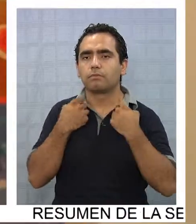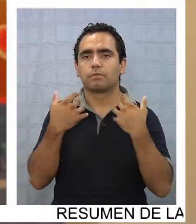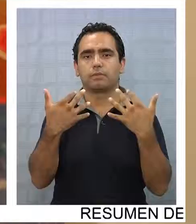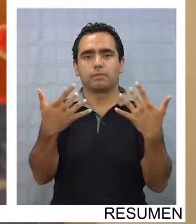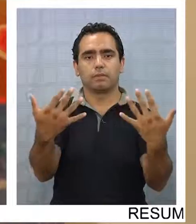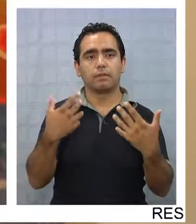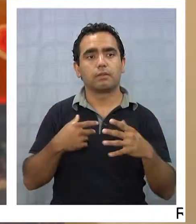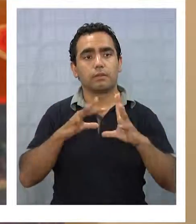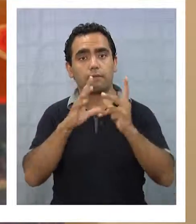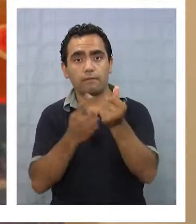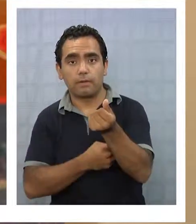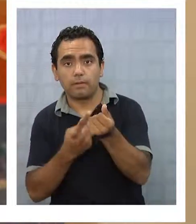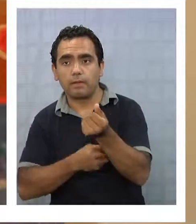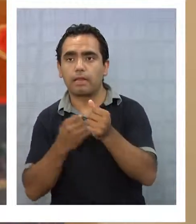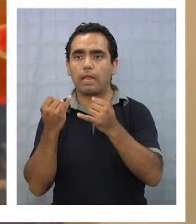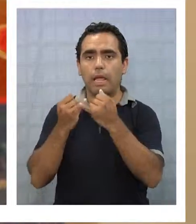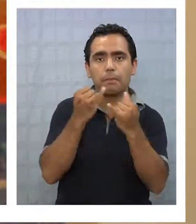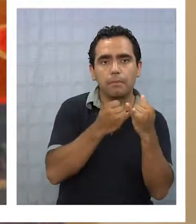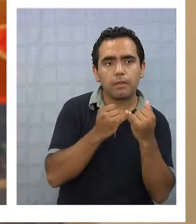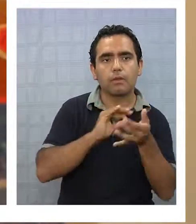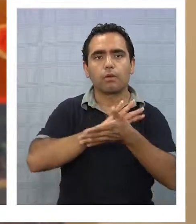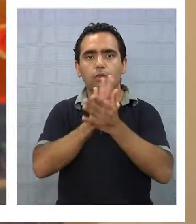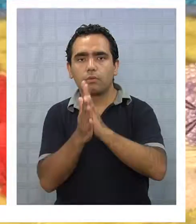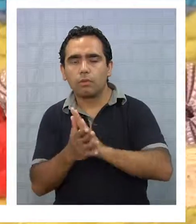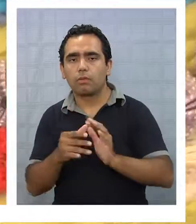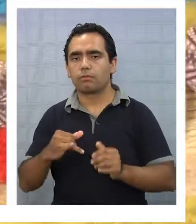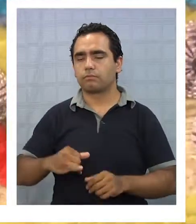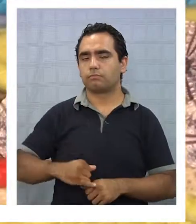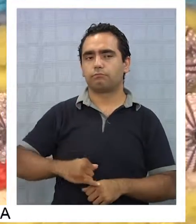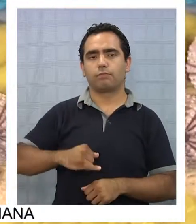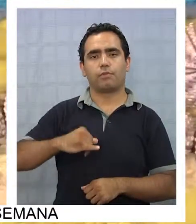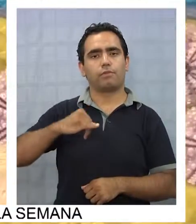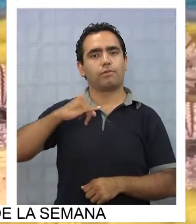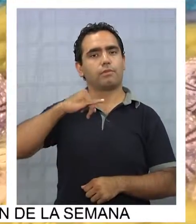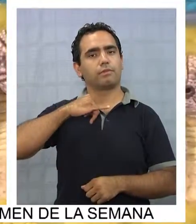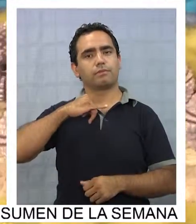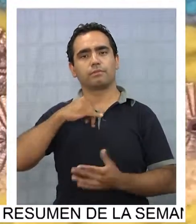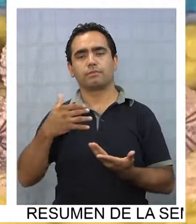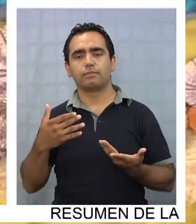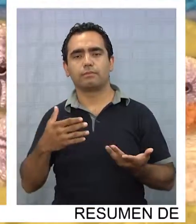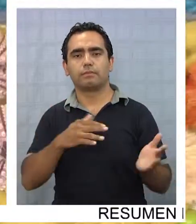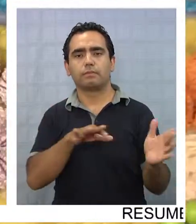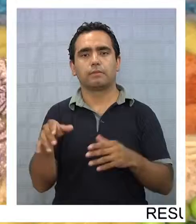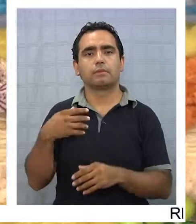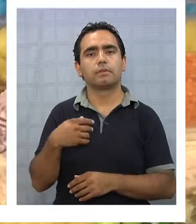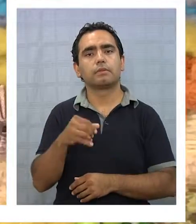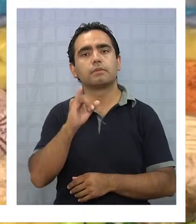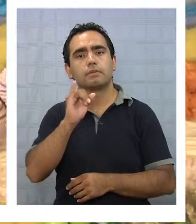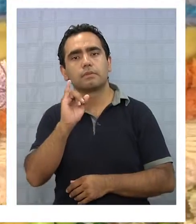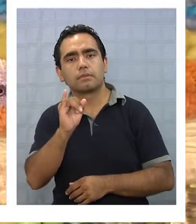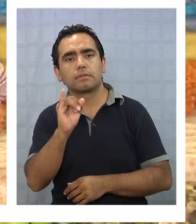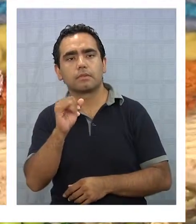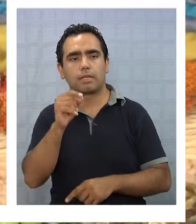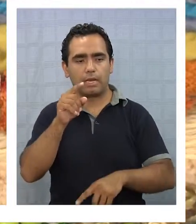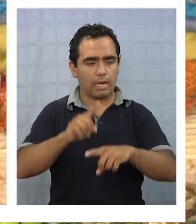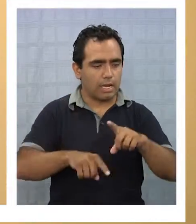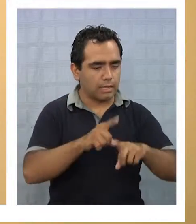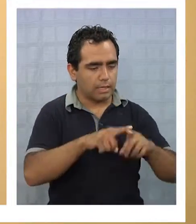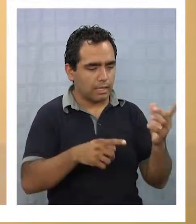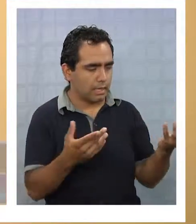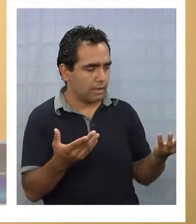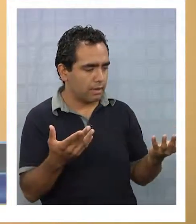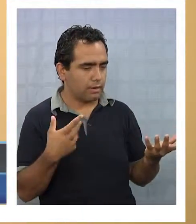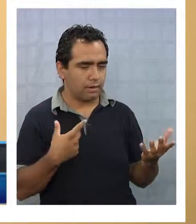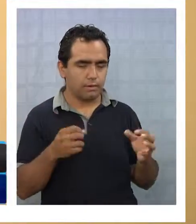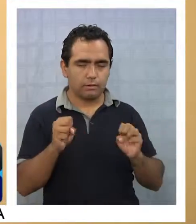embargo, amigos, familiares y asistentes también se mostraron orgullosos de la creación. La arraigo por la tierra, por